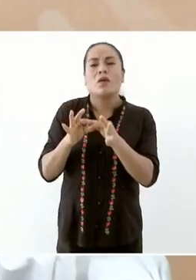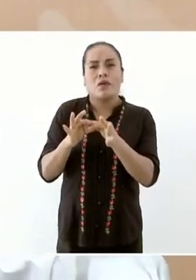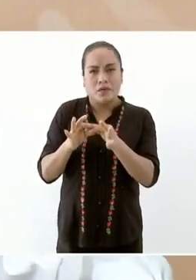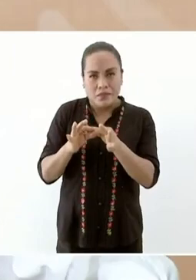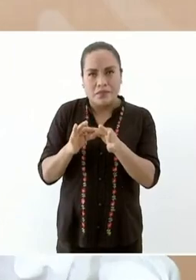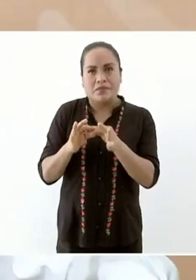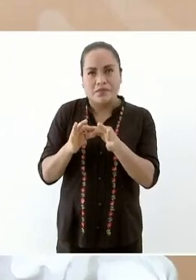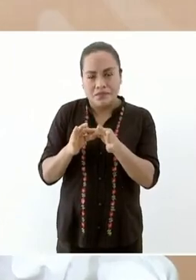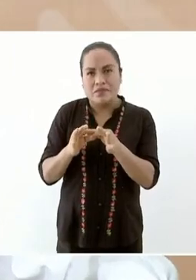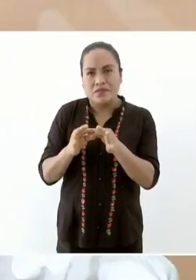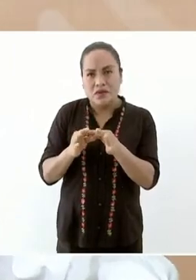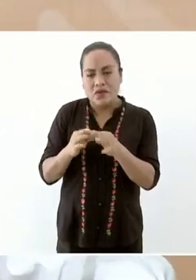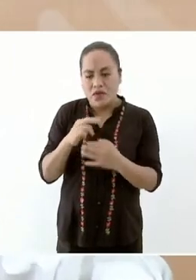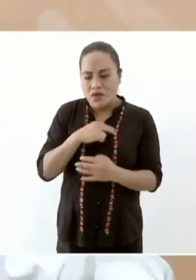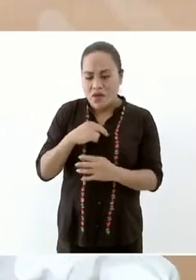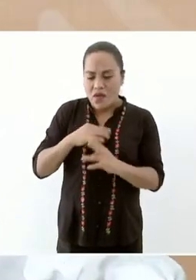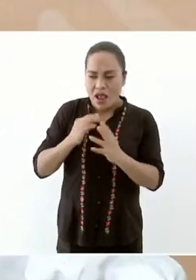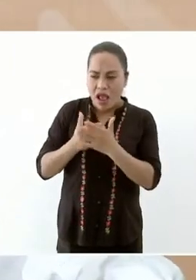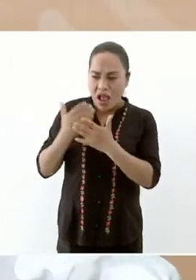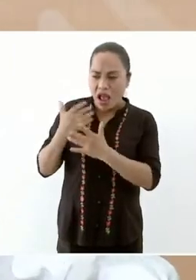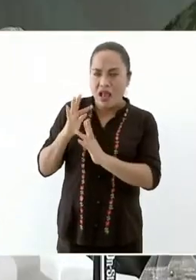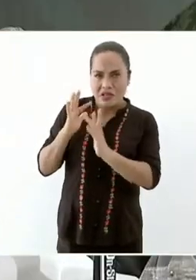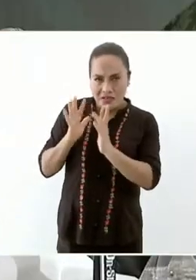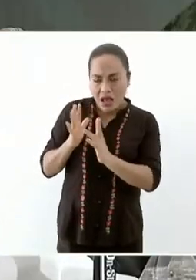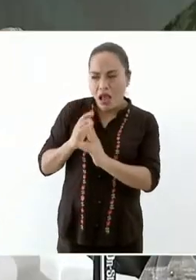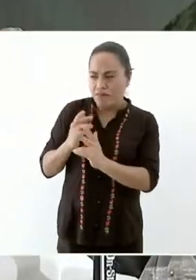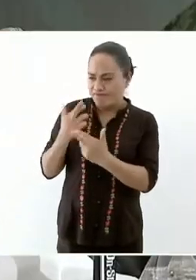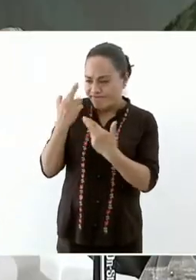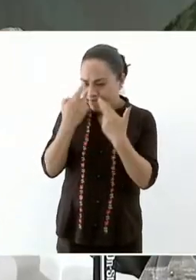y aún cuando se trata de un asunto